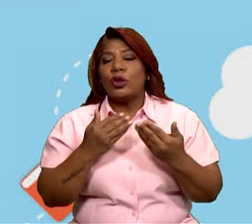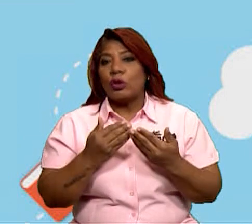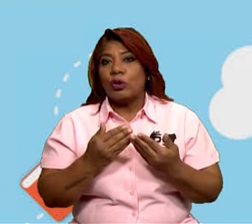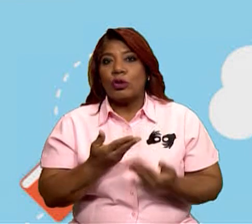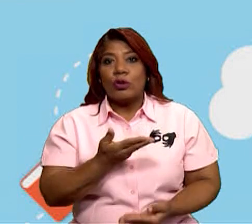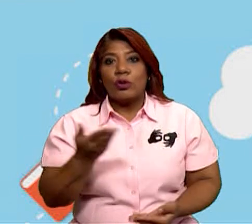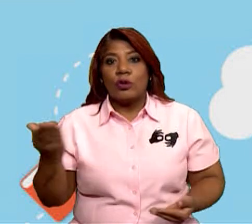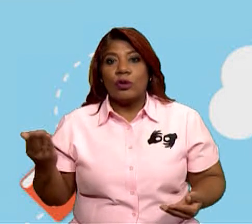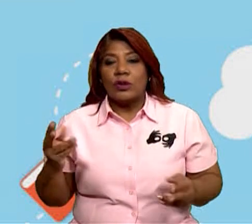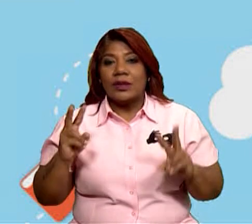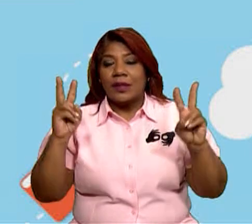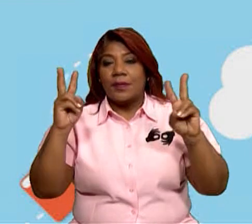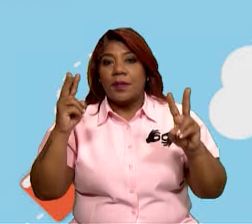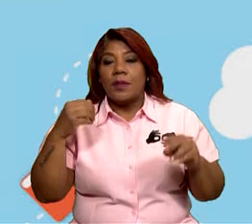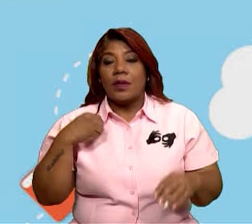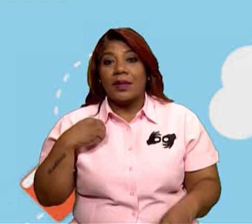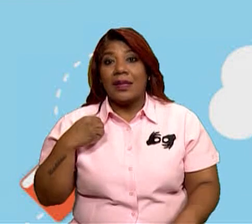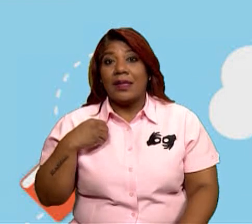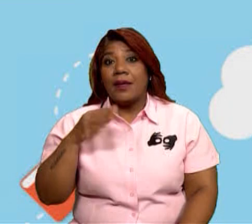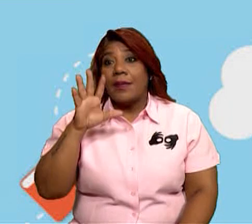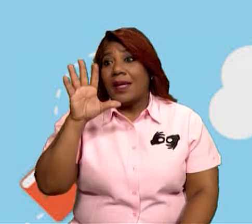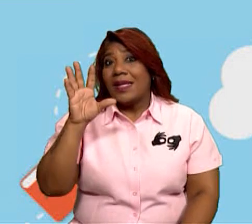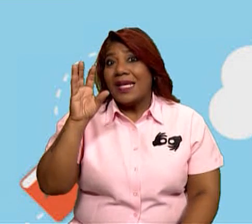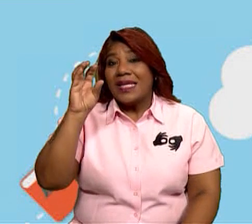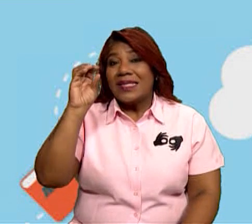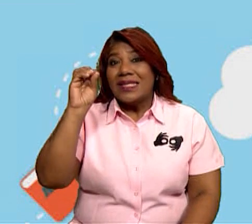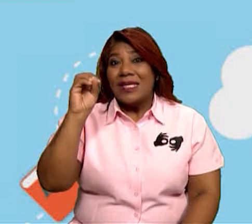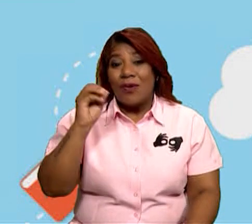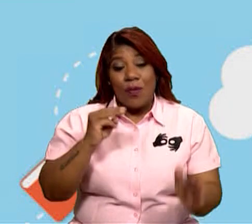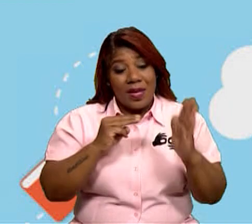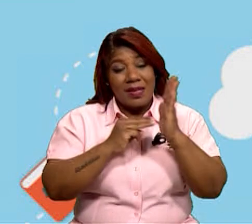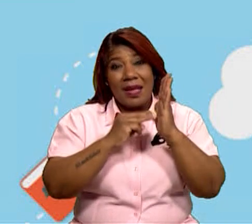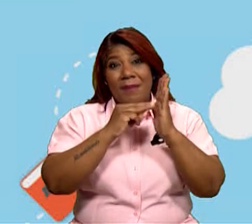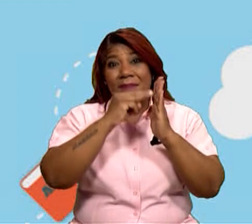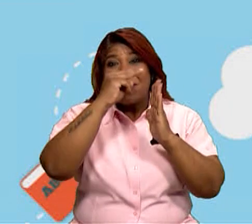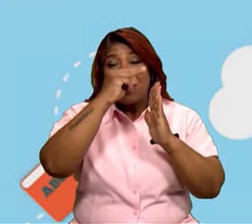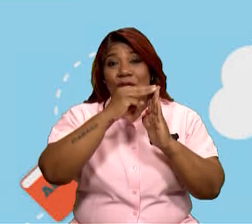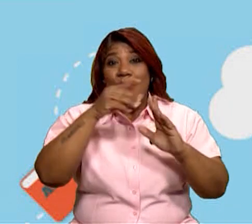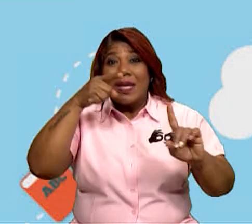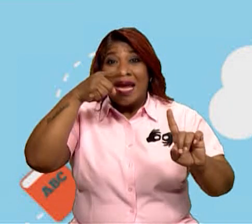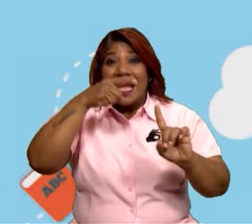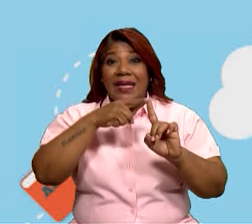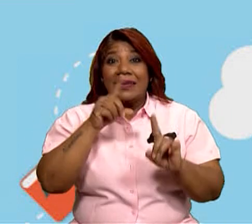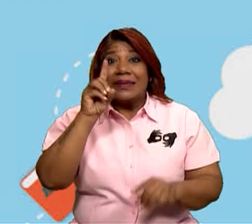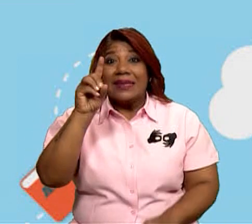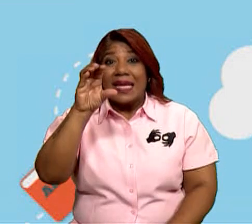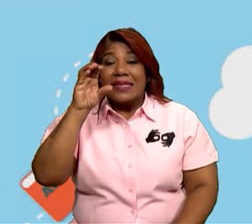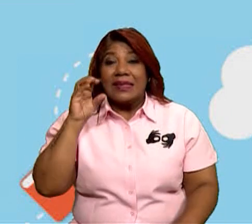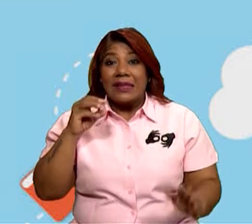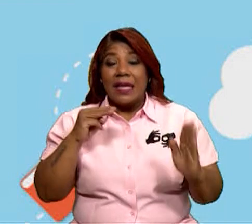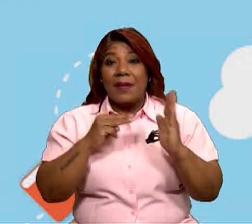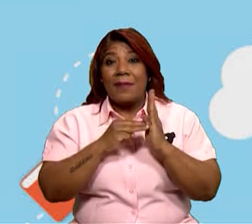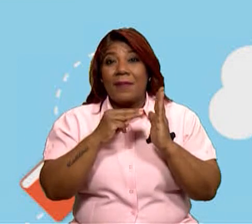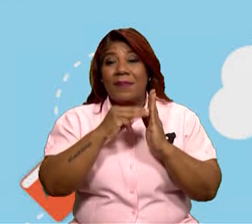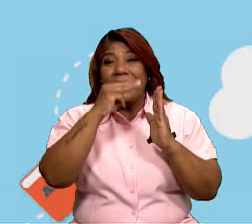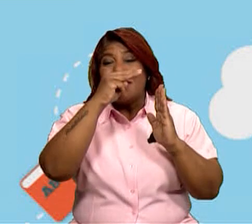50 y 100 billones de células. Imagínate, litito,